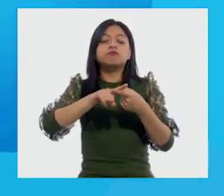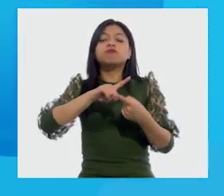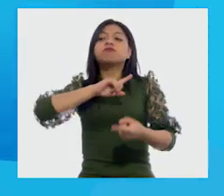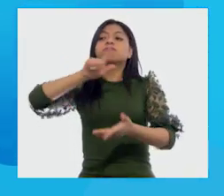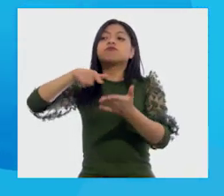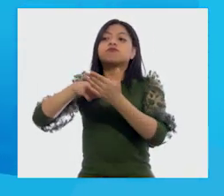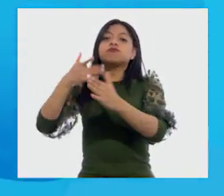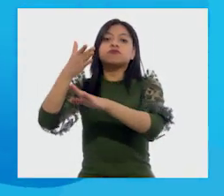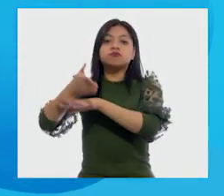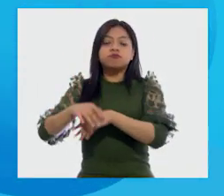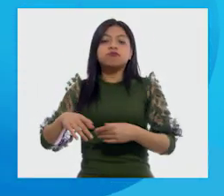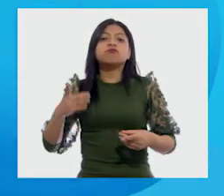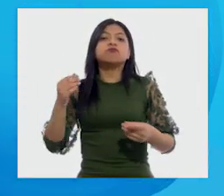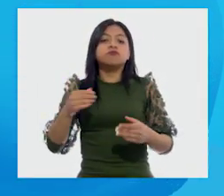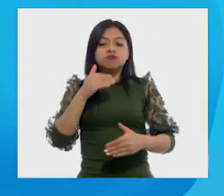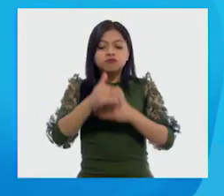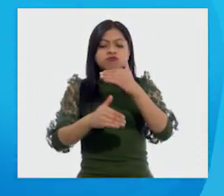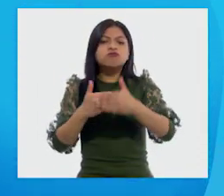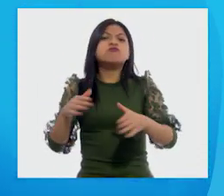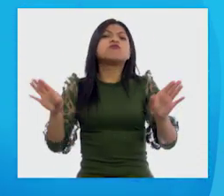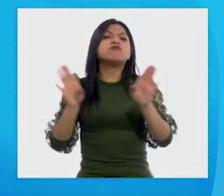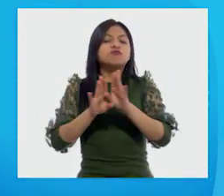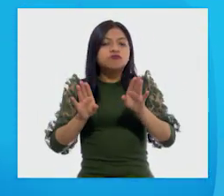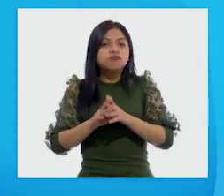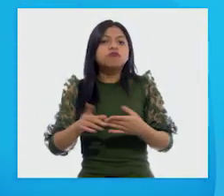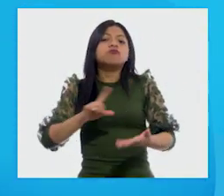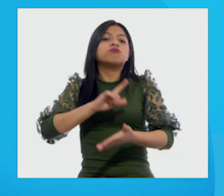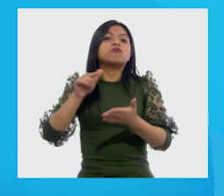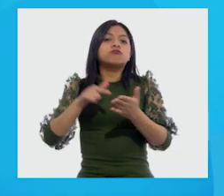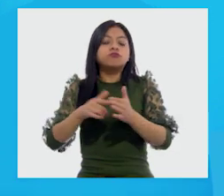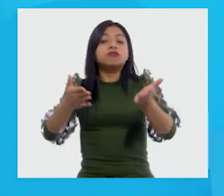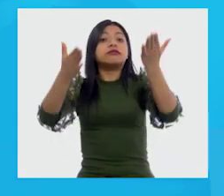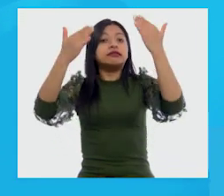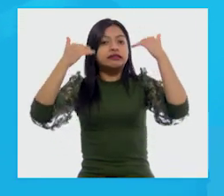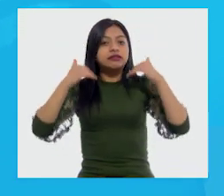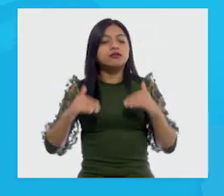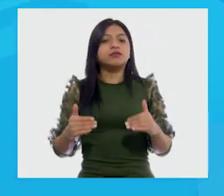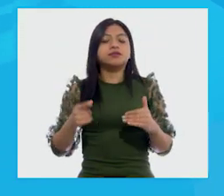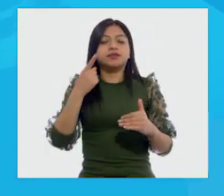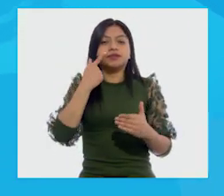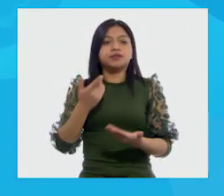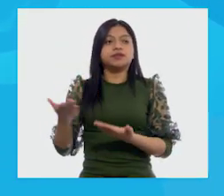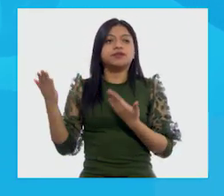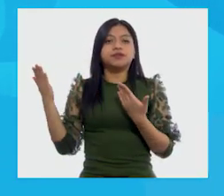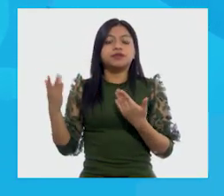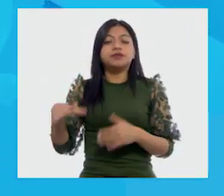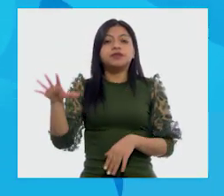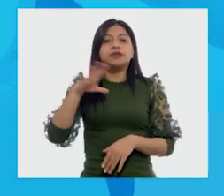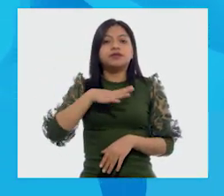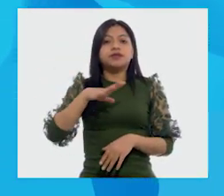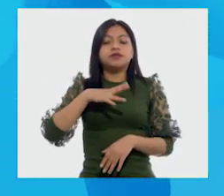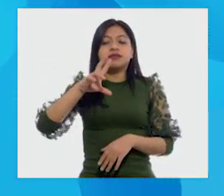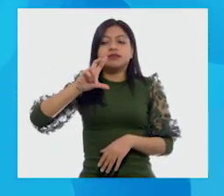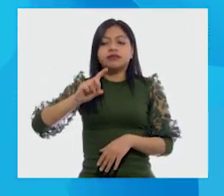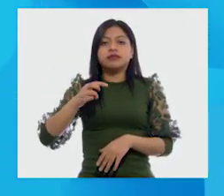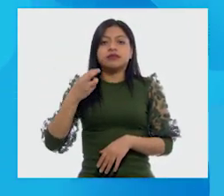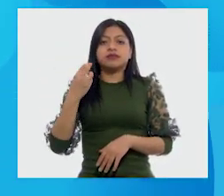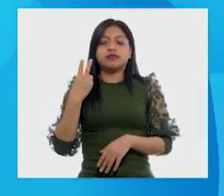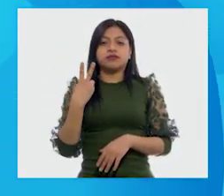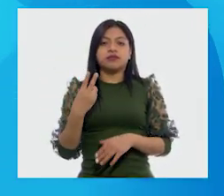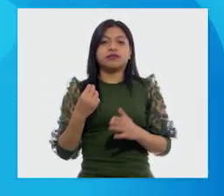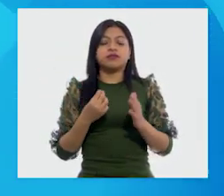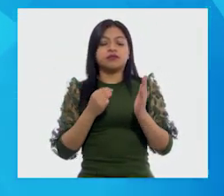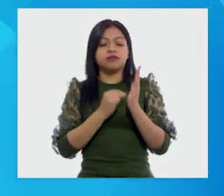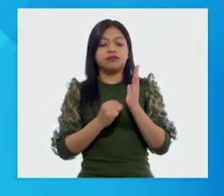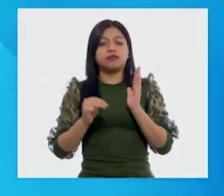cómo es, en qué lugar. Y en la parte de abajo dicen, se aplicarán 32 millones 400